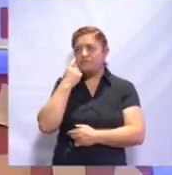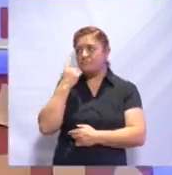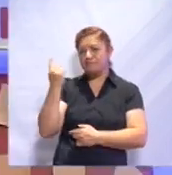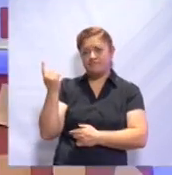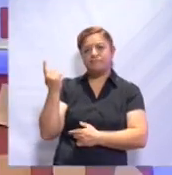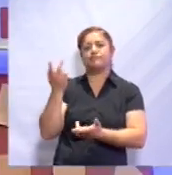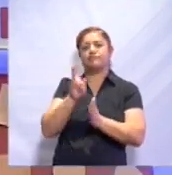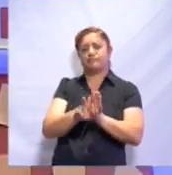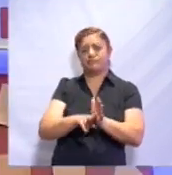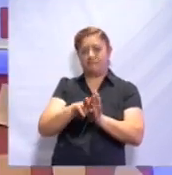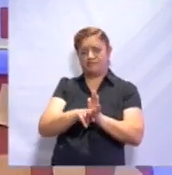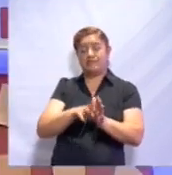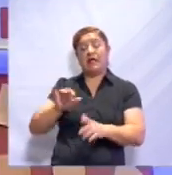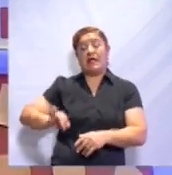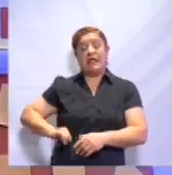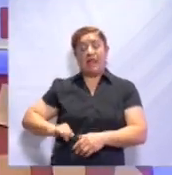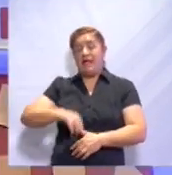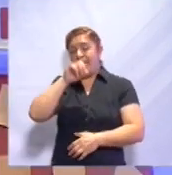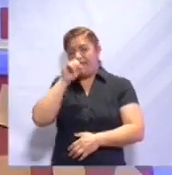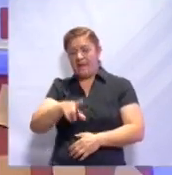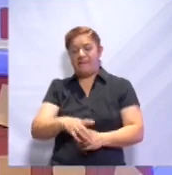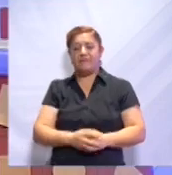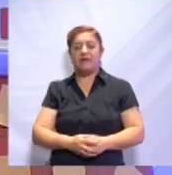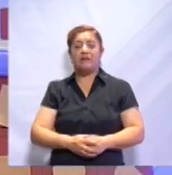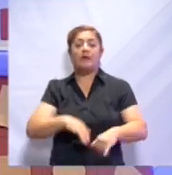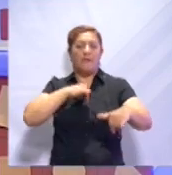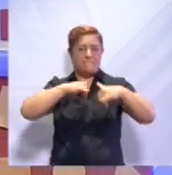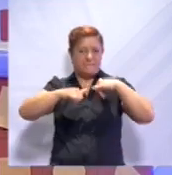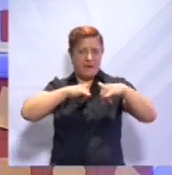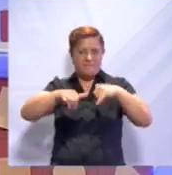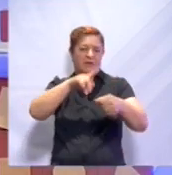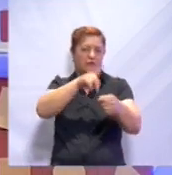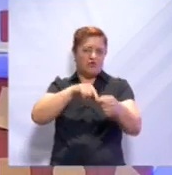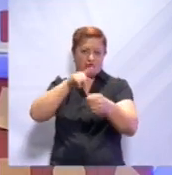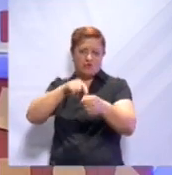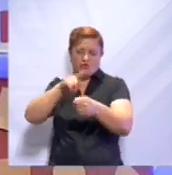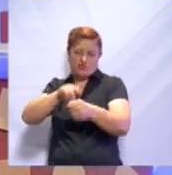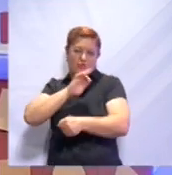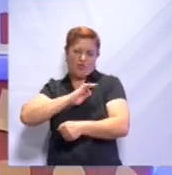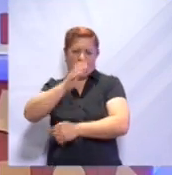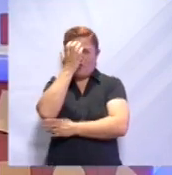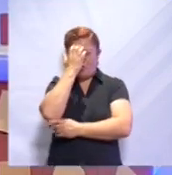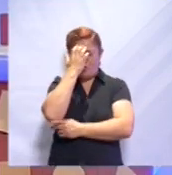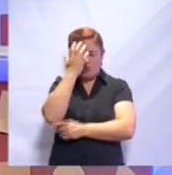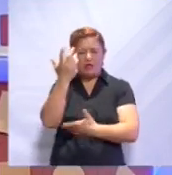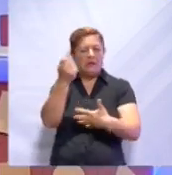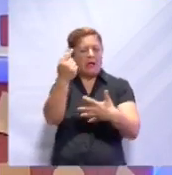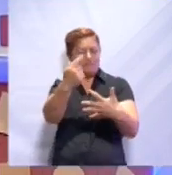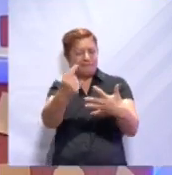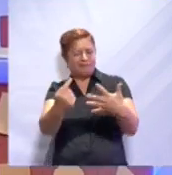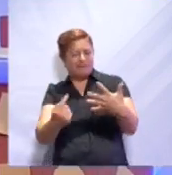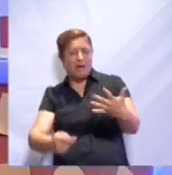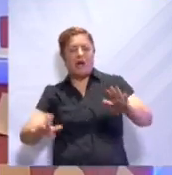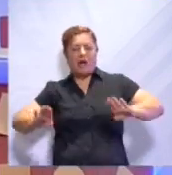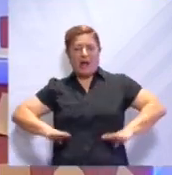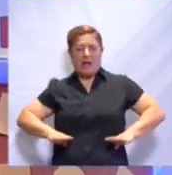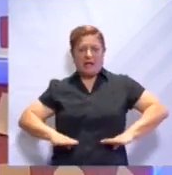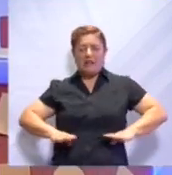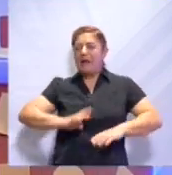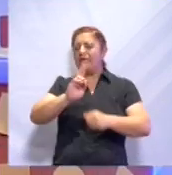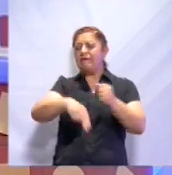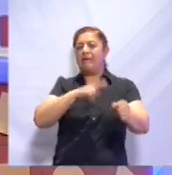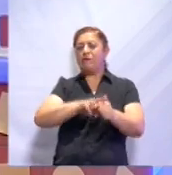Es interesante cómo también, a través de los mapas y los colores, nos permiten conocer ciertas características de la